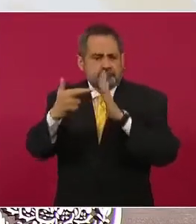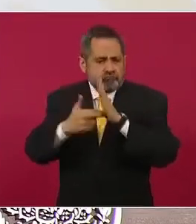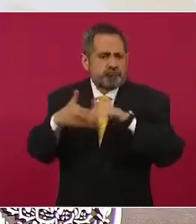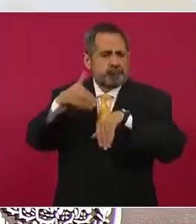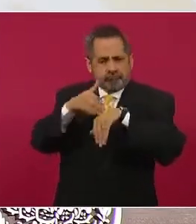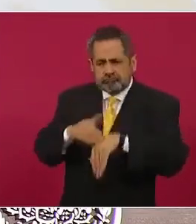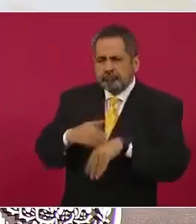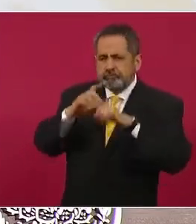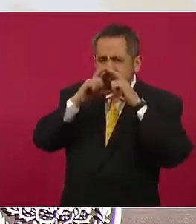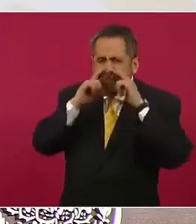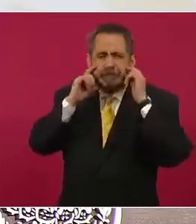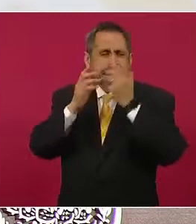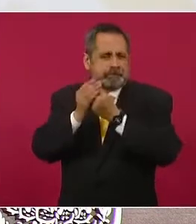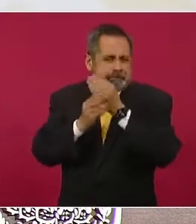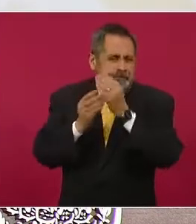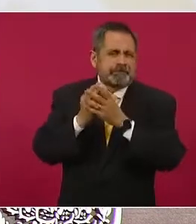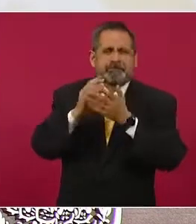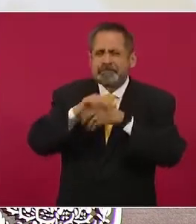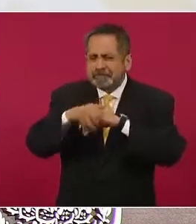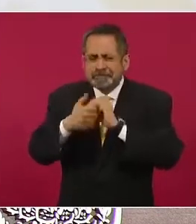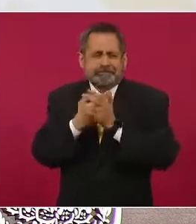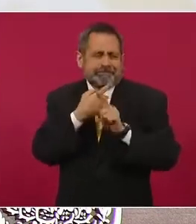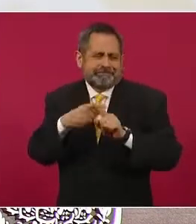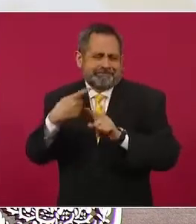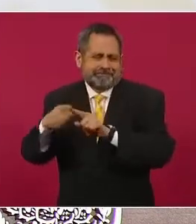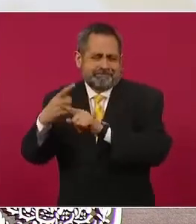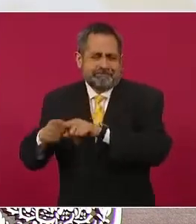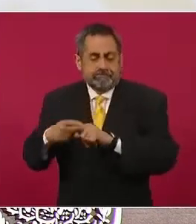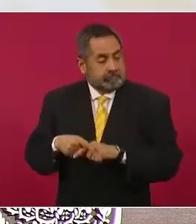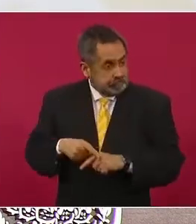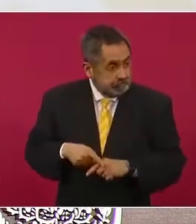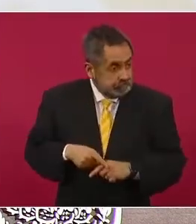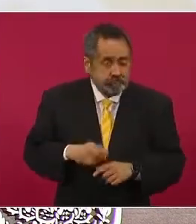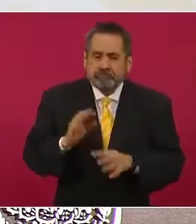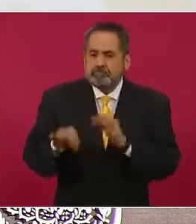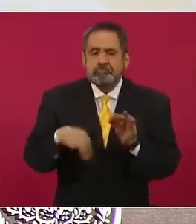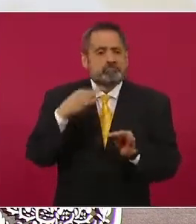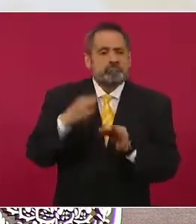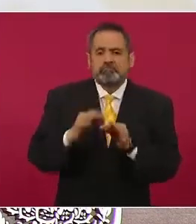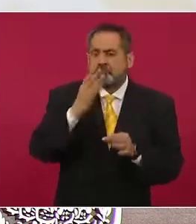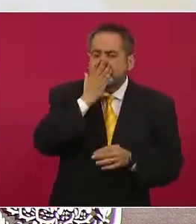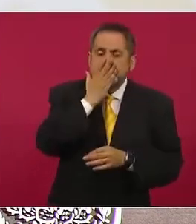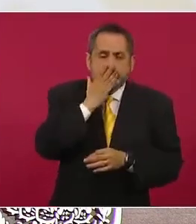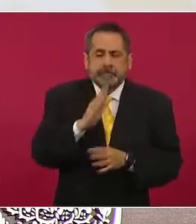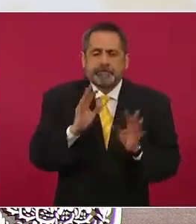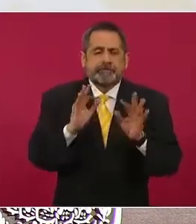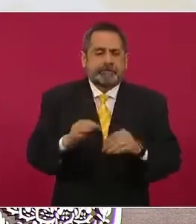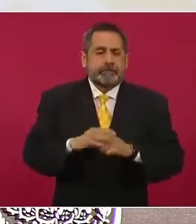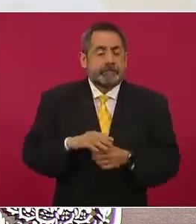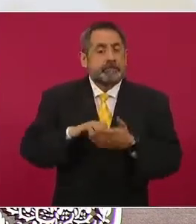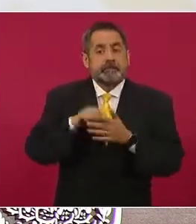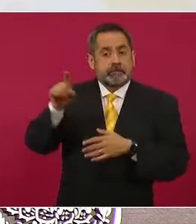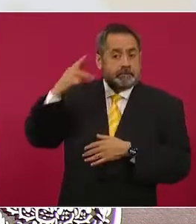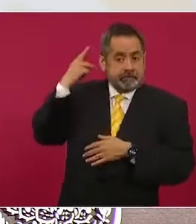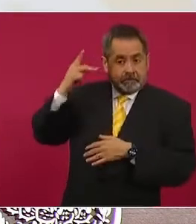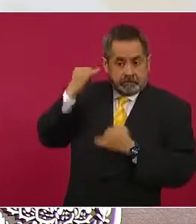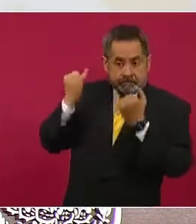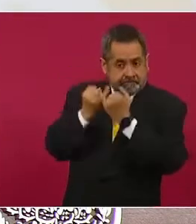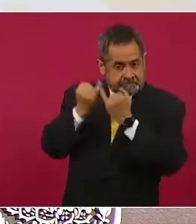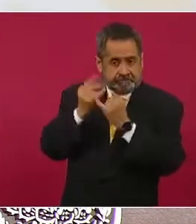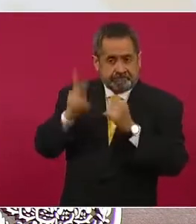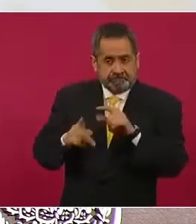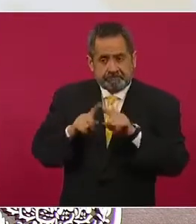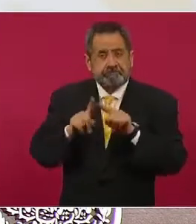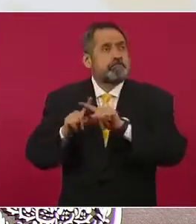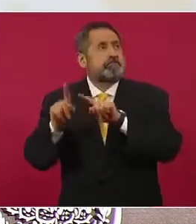entrada, están apoyando en enviar a sus pequeños con todo lo que es el kit de seguridad. En Puebla hemos visto lo mismo, en muchos